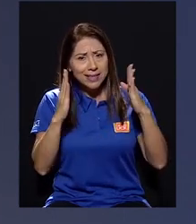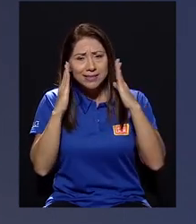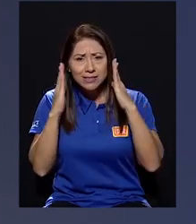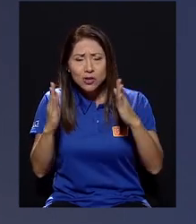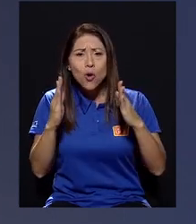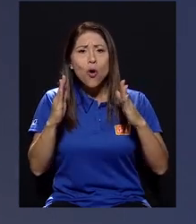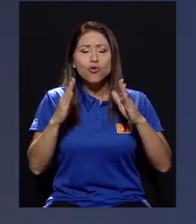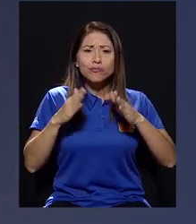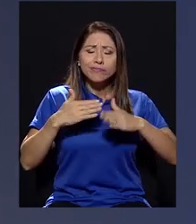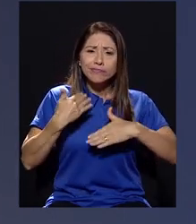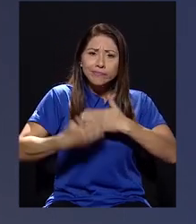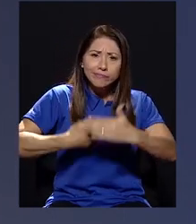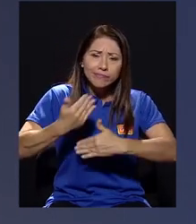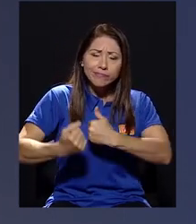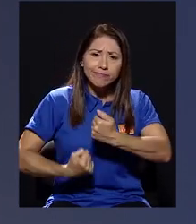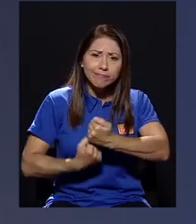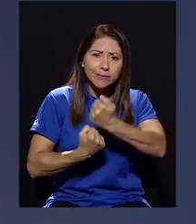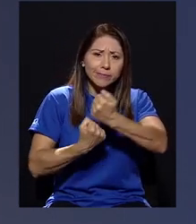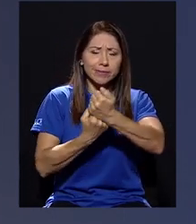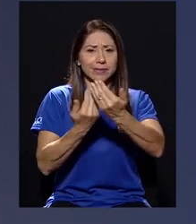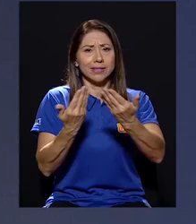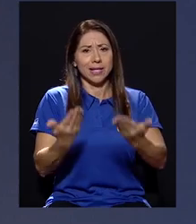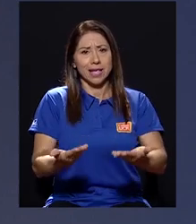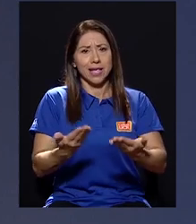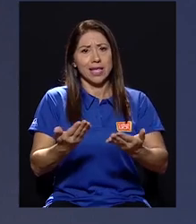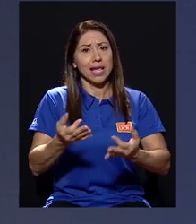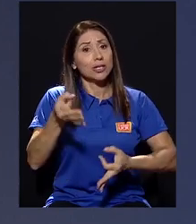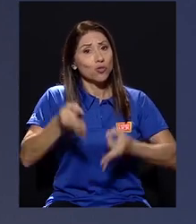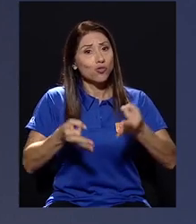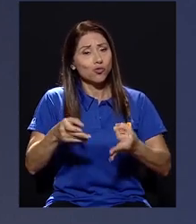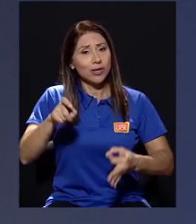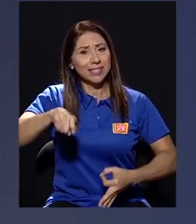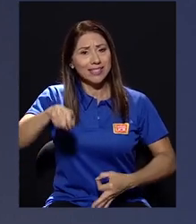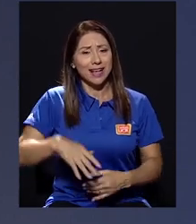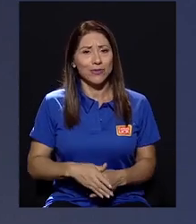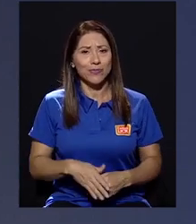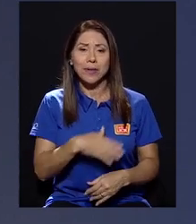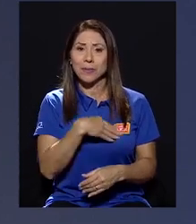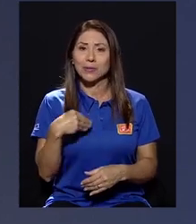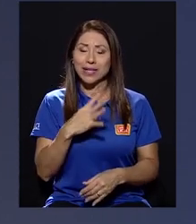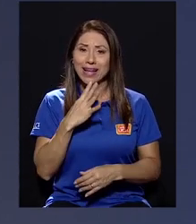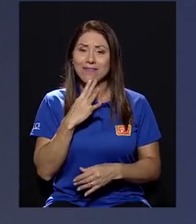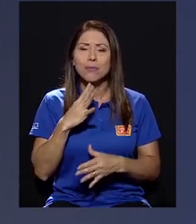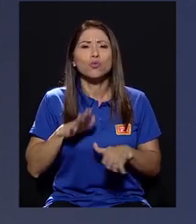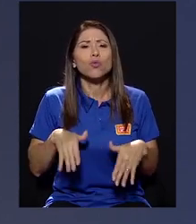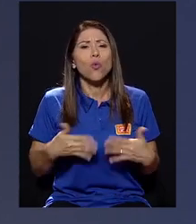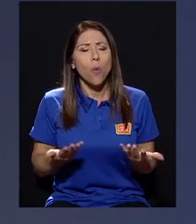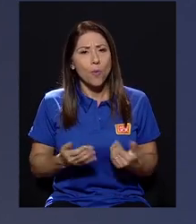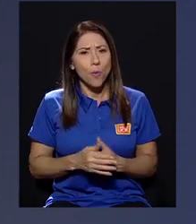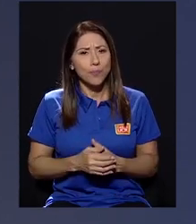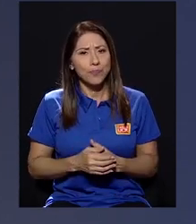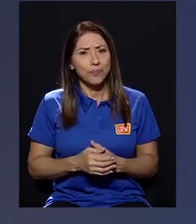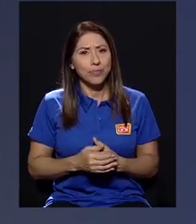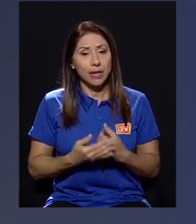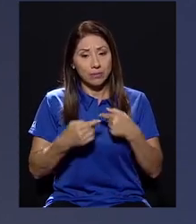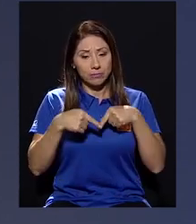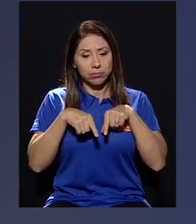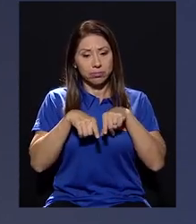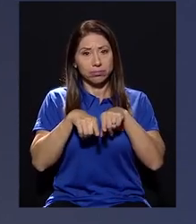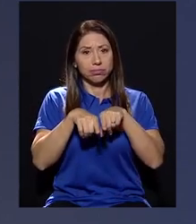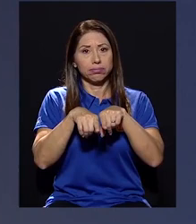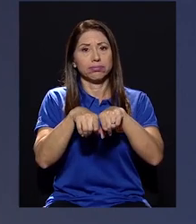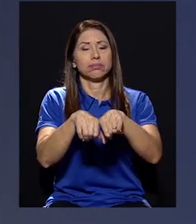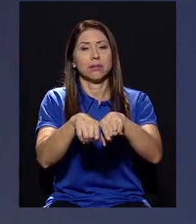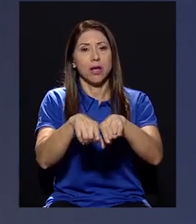el mantenimiento, el respaldo y el apoyo, que en este caso es justo y necesario. Me gustaría que comentemos aquí cómo, paralelamente al